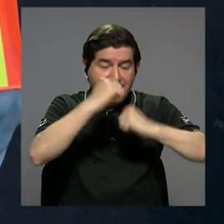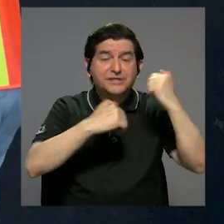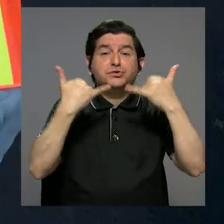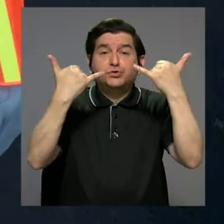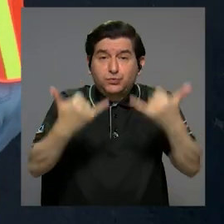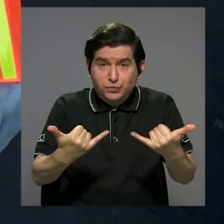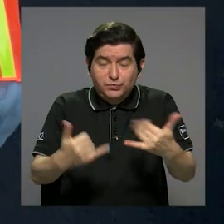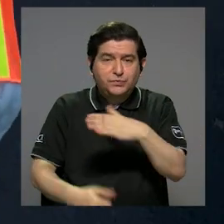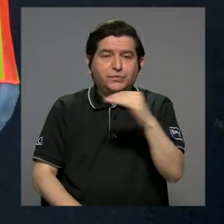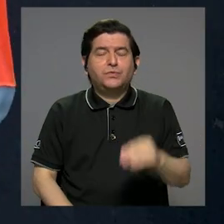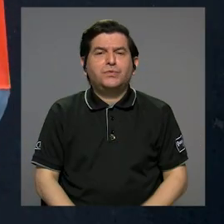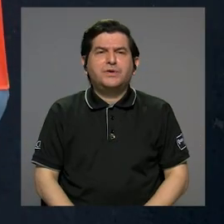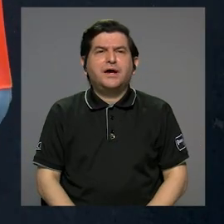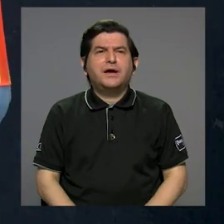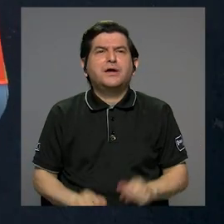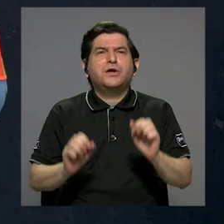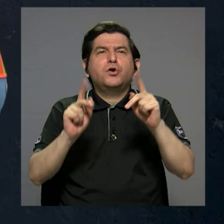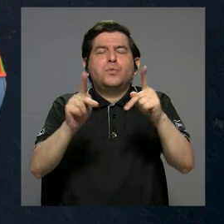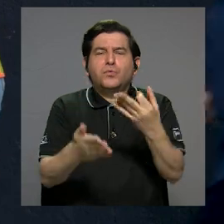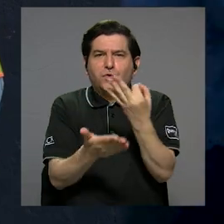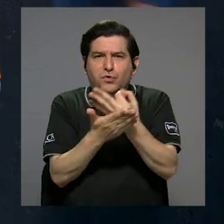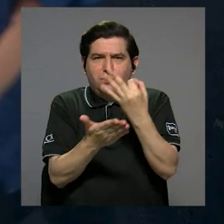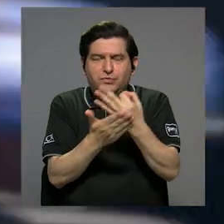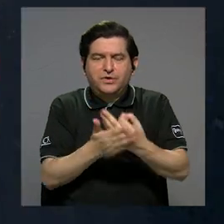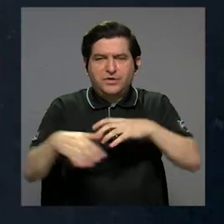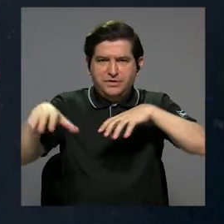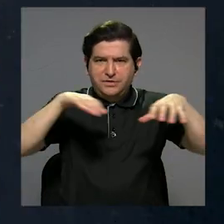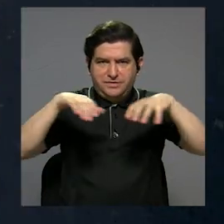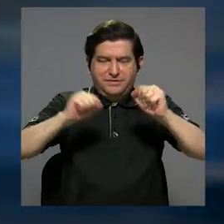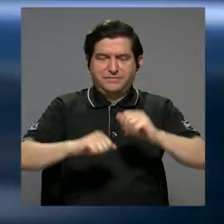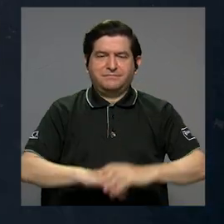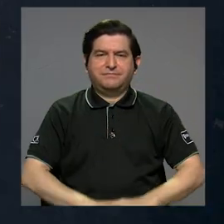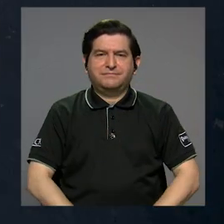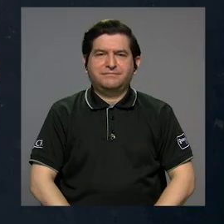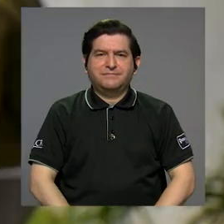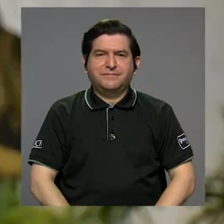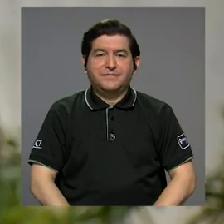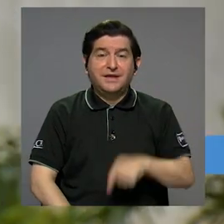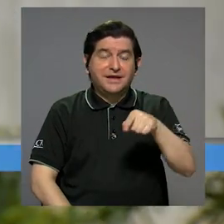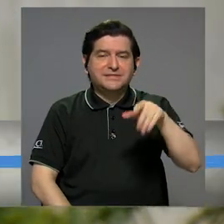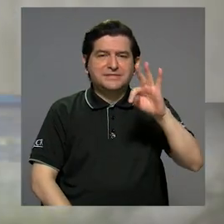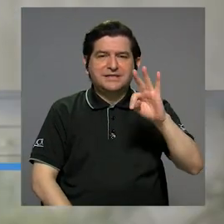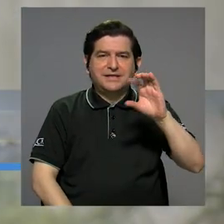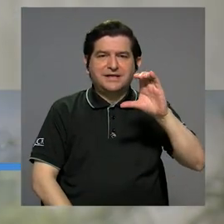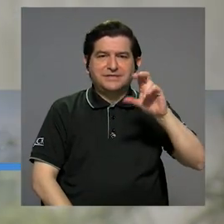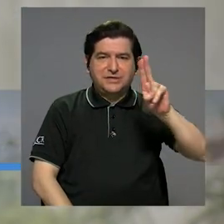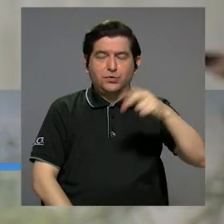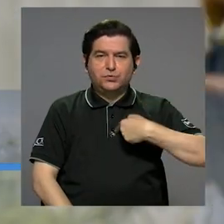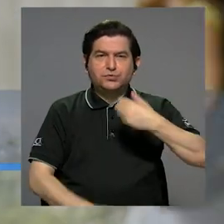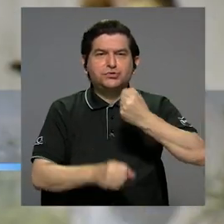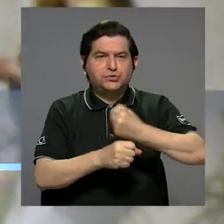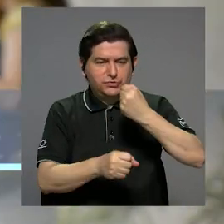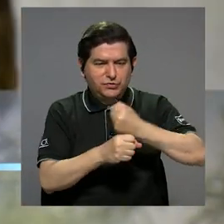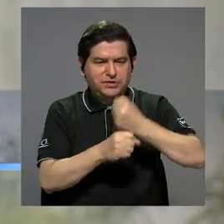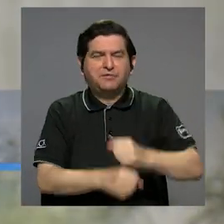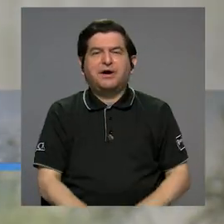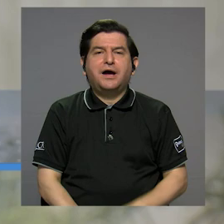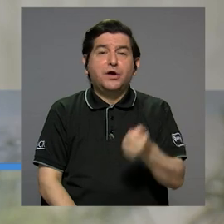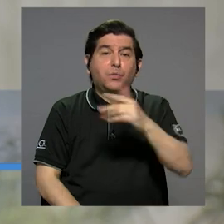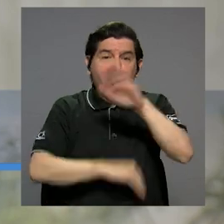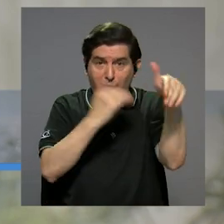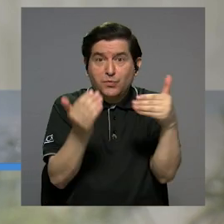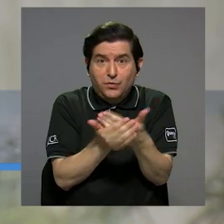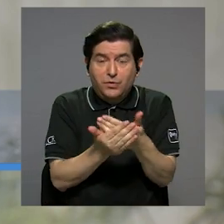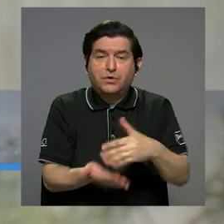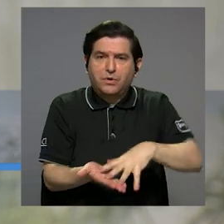infraestructura actual y posibles fuentes de financiamiento de la movilidad. En este TCU he trabajado más o menos en un